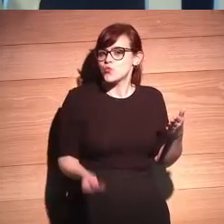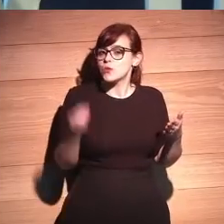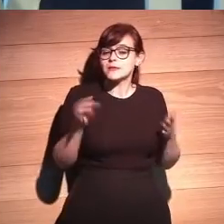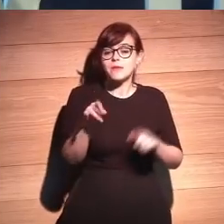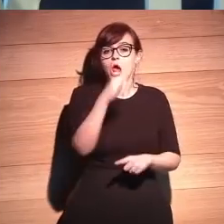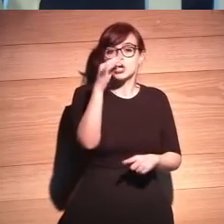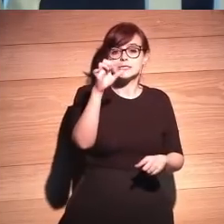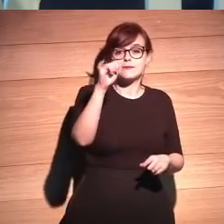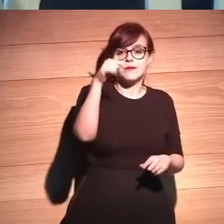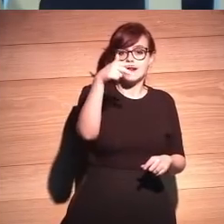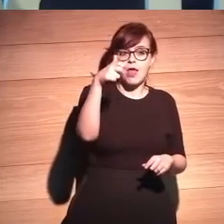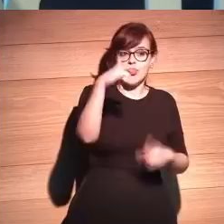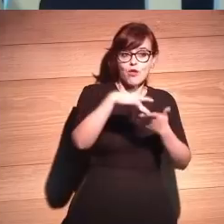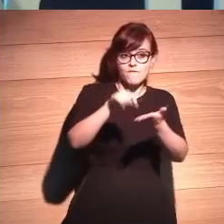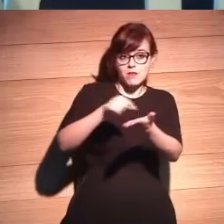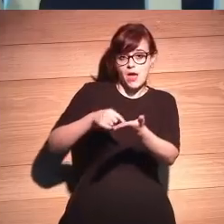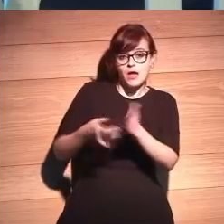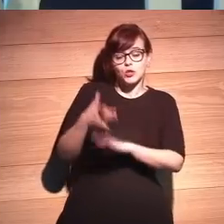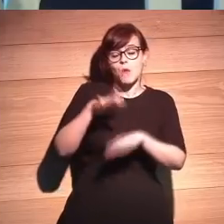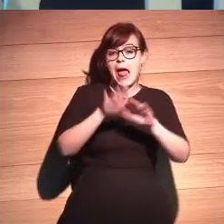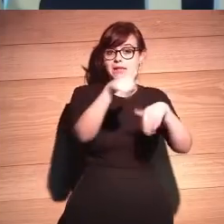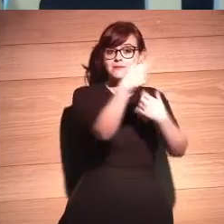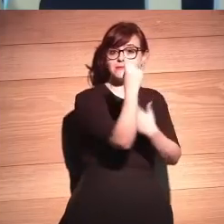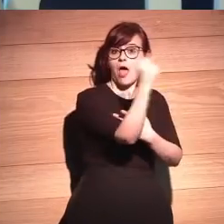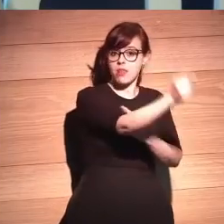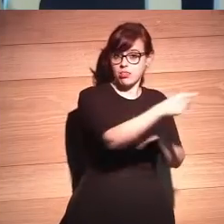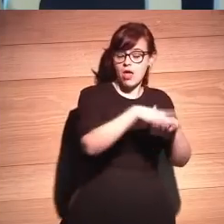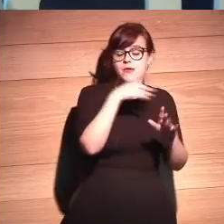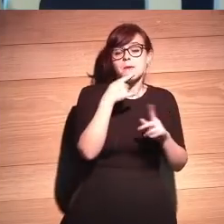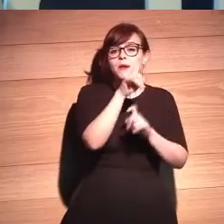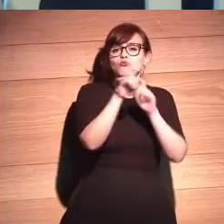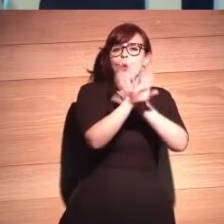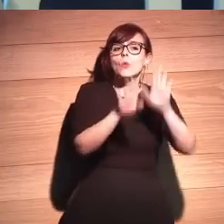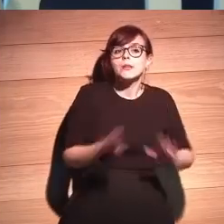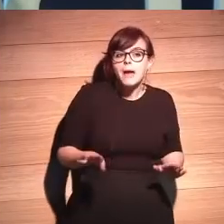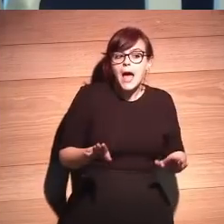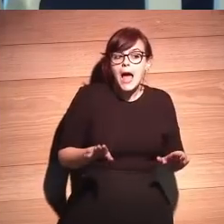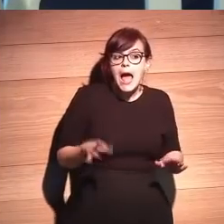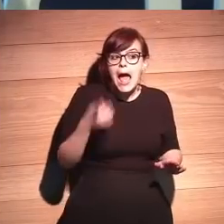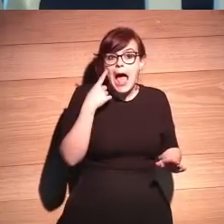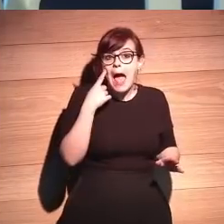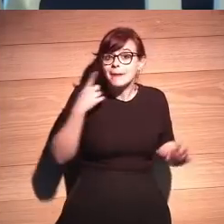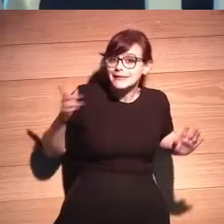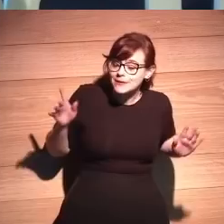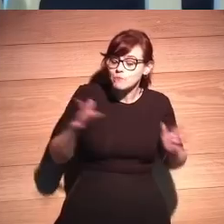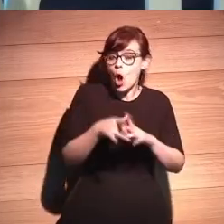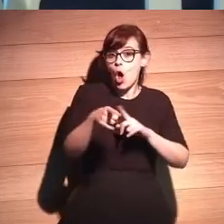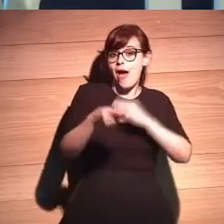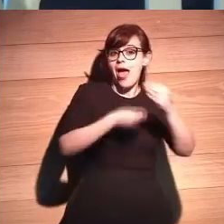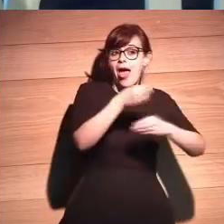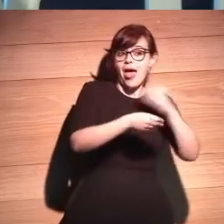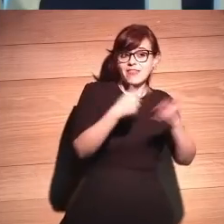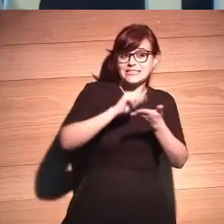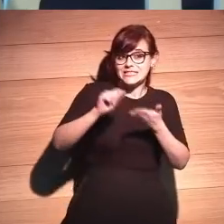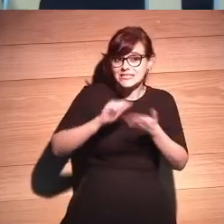José Ignacio va a estar firmando ahora libros a la salida y aquí va mi última pregunta porque además de todo lo que hace de todo